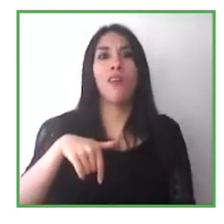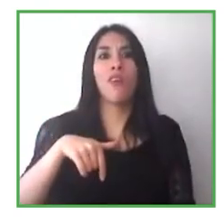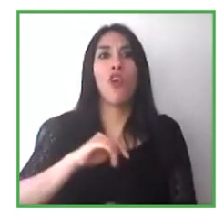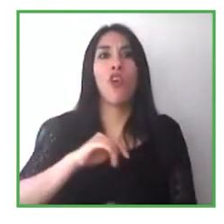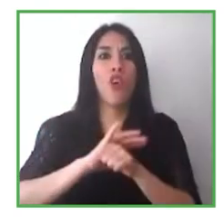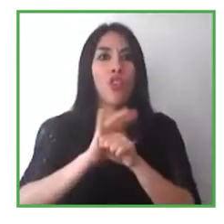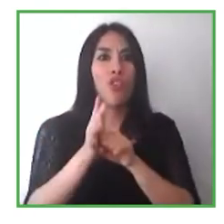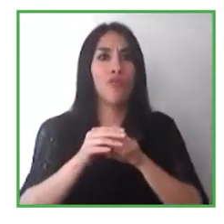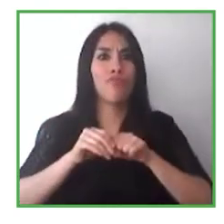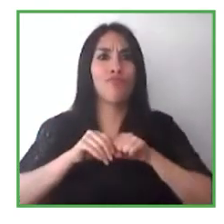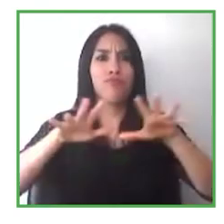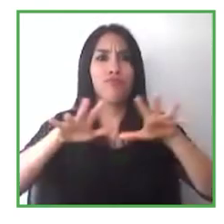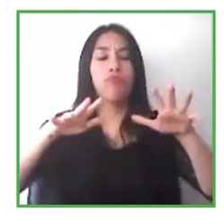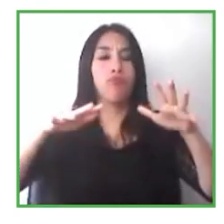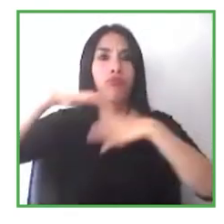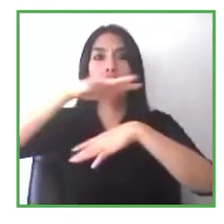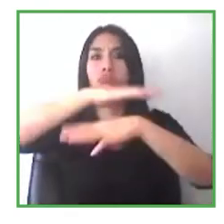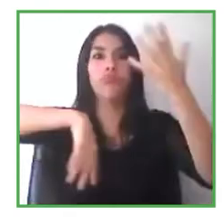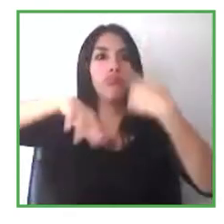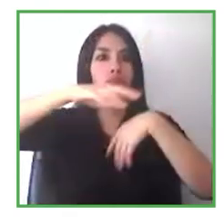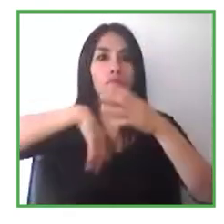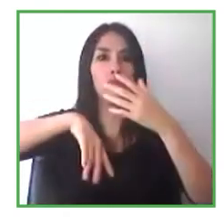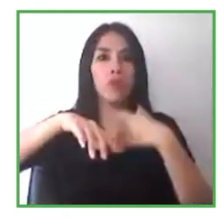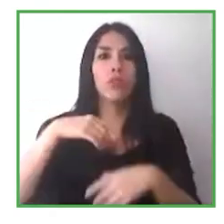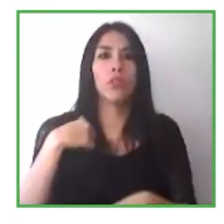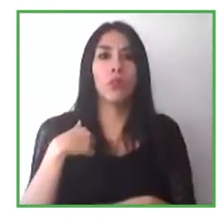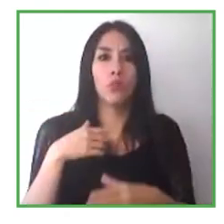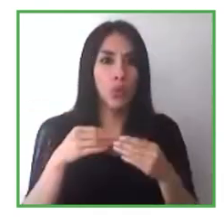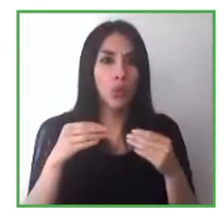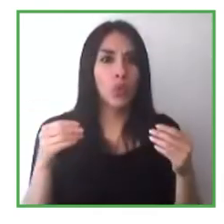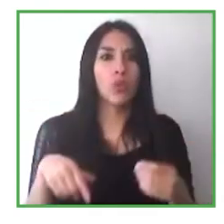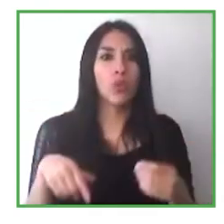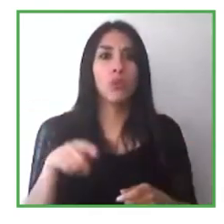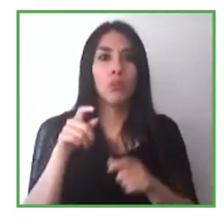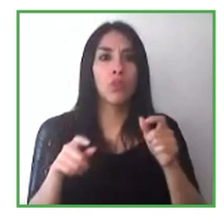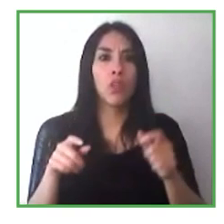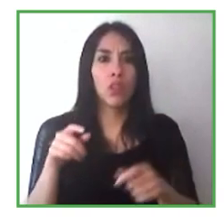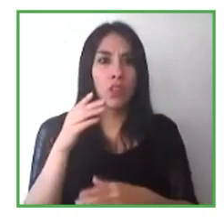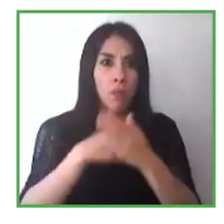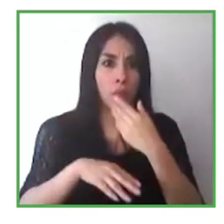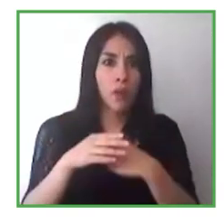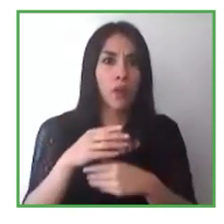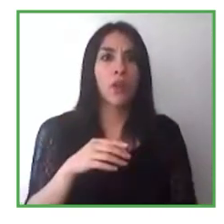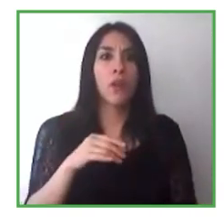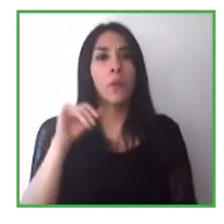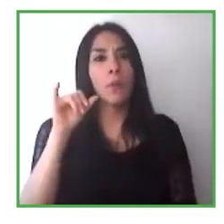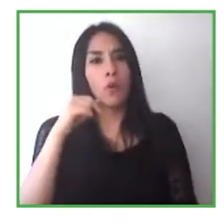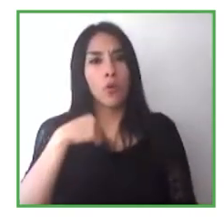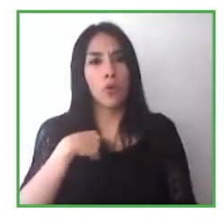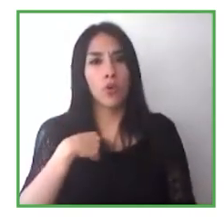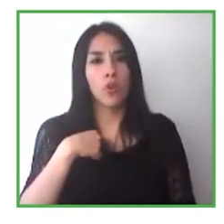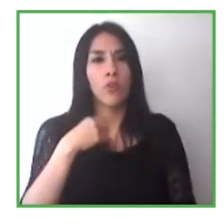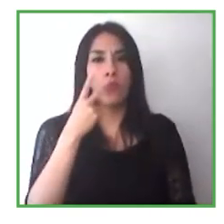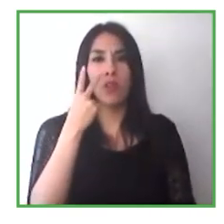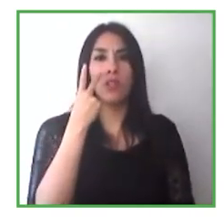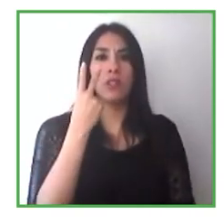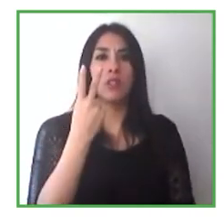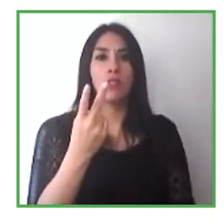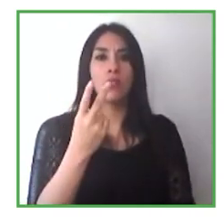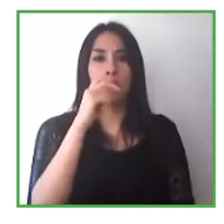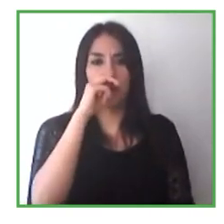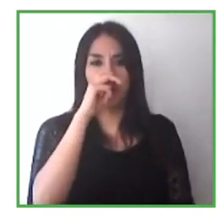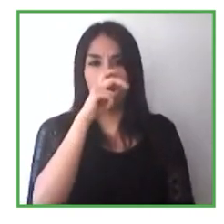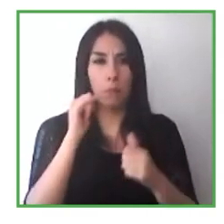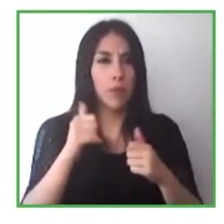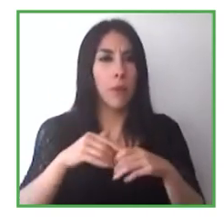coronavirus ha afectado bastante a las personas con discapacidades, pero en mi visión hizo que el desafío sea aún mayor porque hay más personas que podemos ayudar ahora, ¿cierto? Hay más